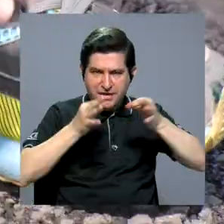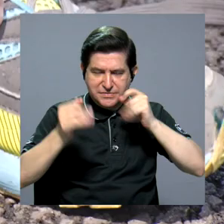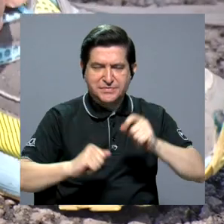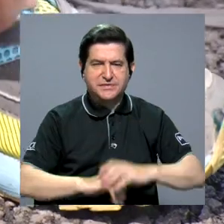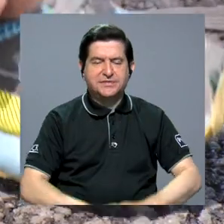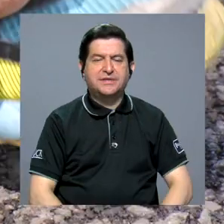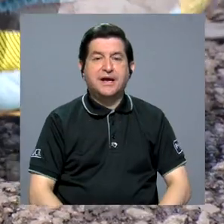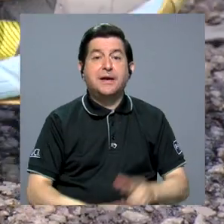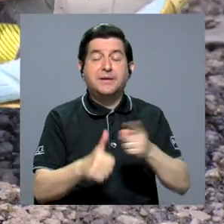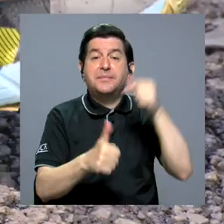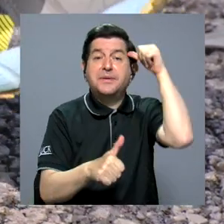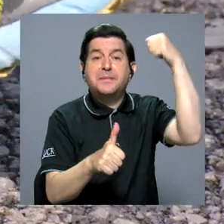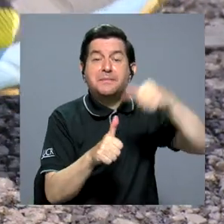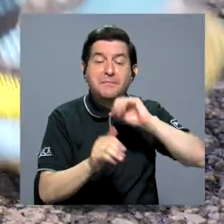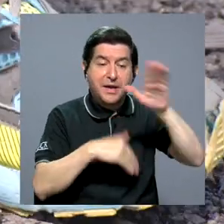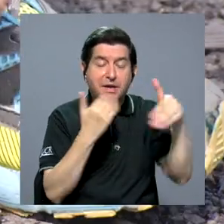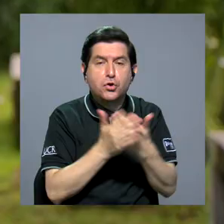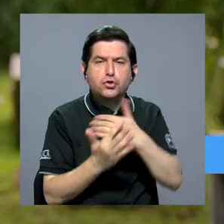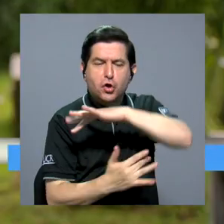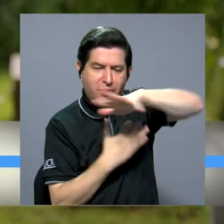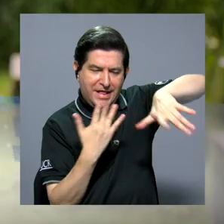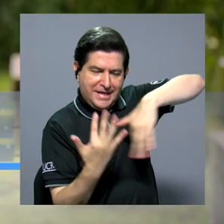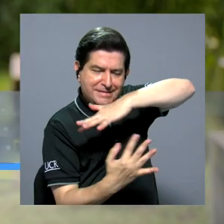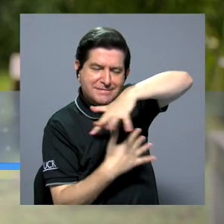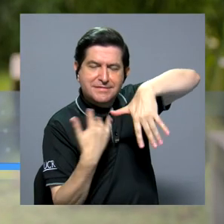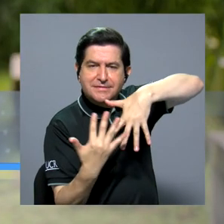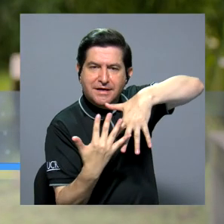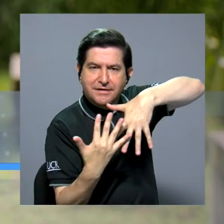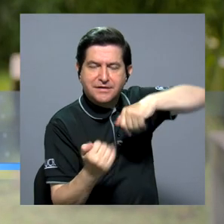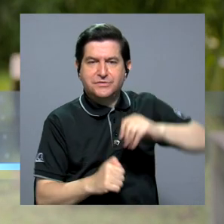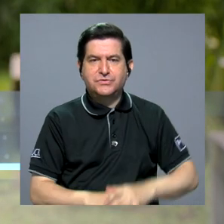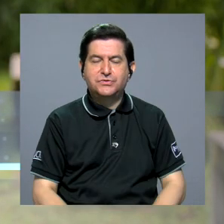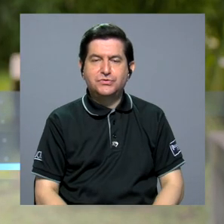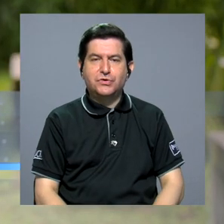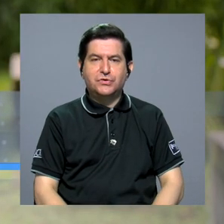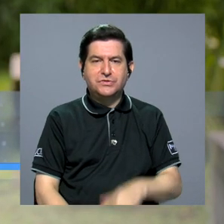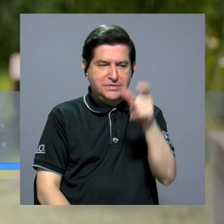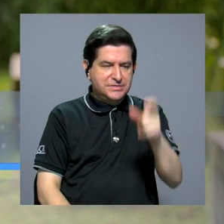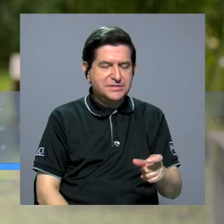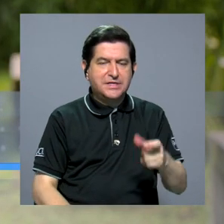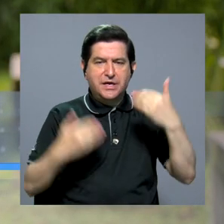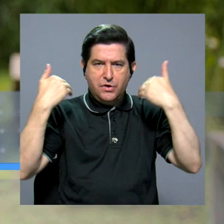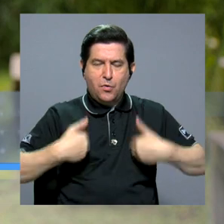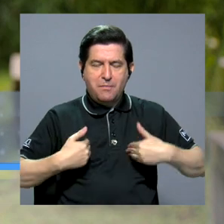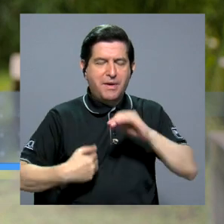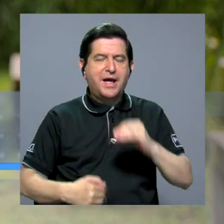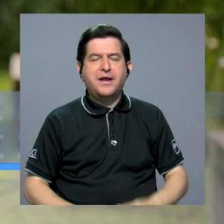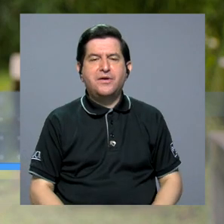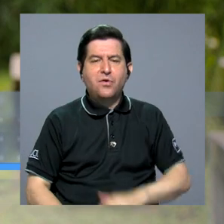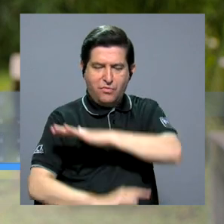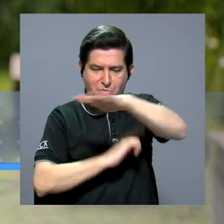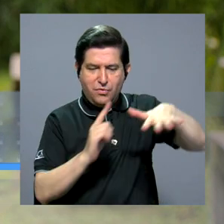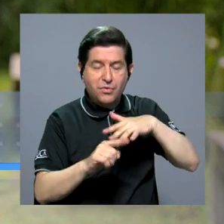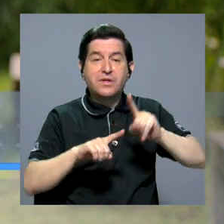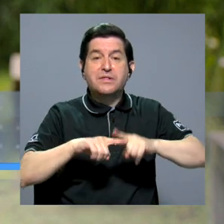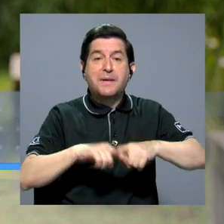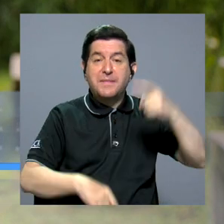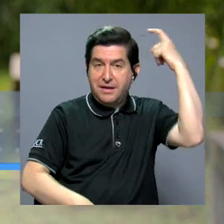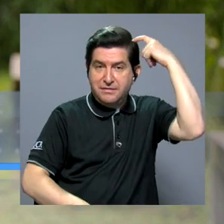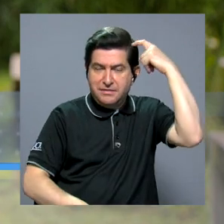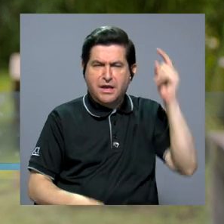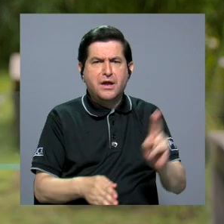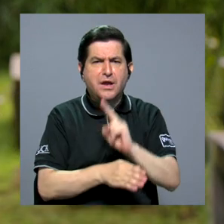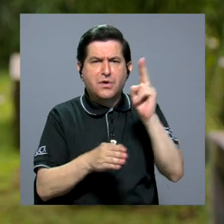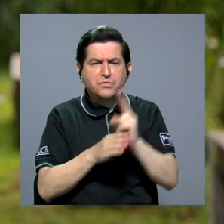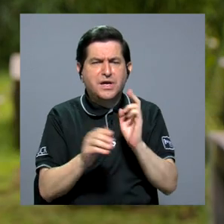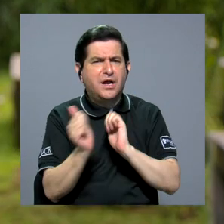al respecto. Primero hay que recordar que toda la interacción entre el ser humano y el medio ambiente depende del cerebro. Por lo tanto, ¿cómo se utiliza